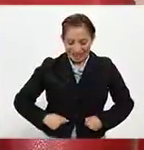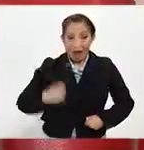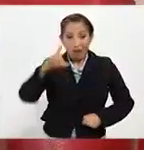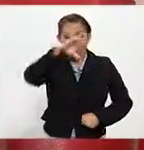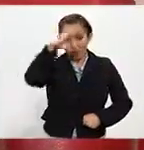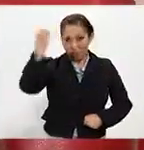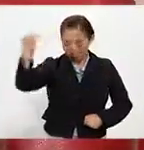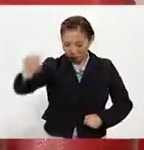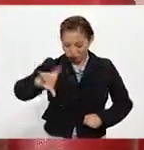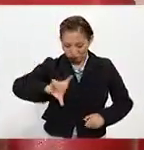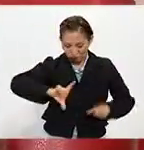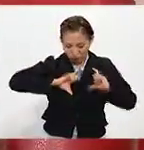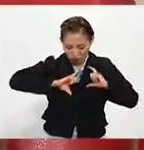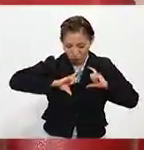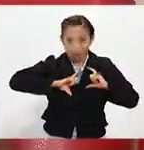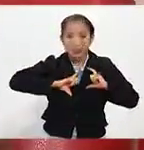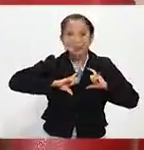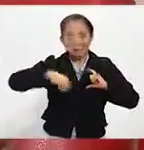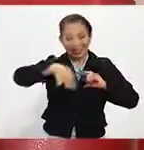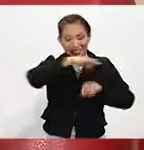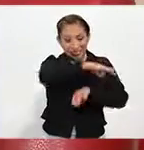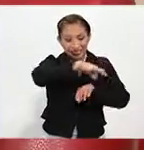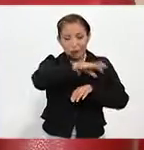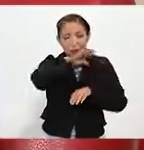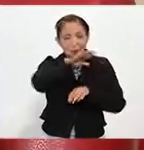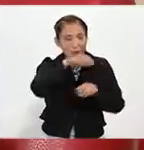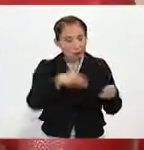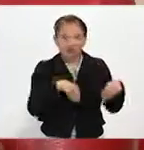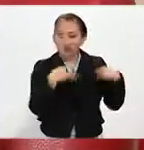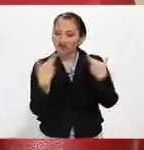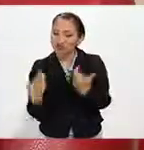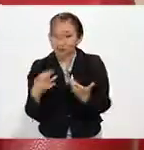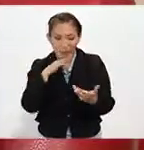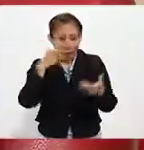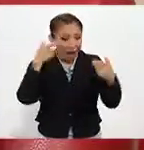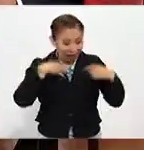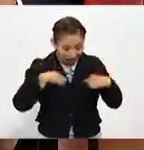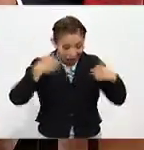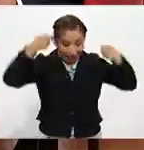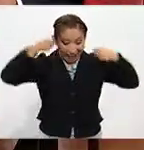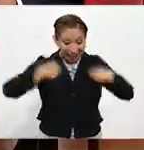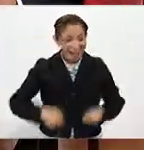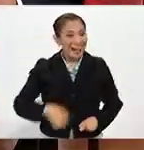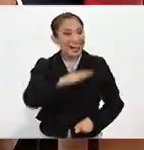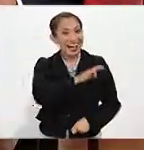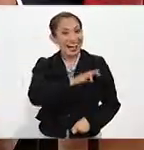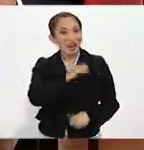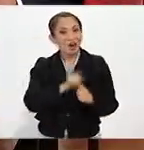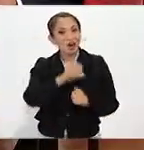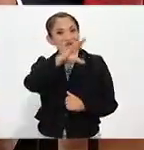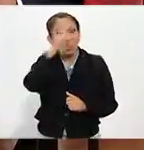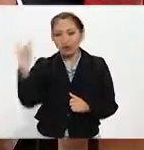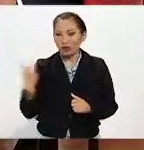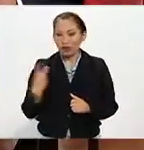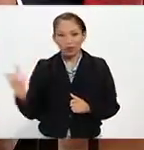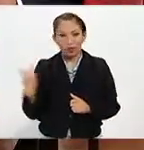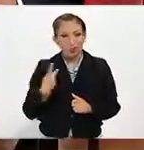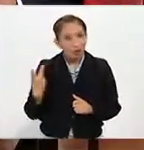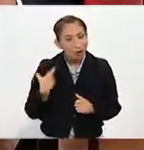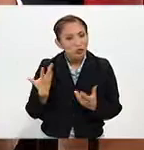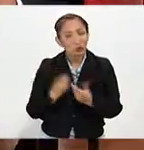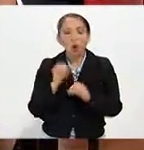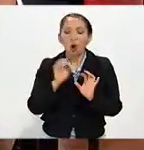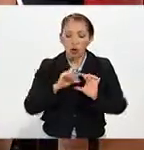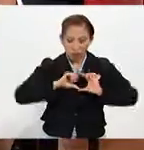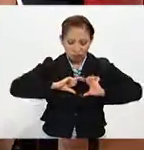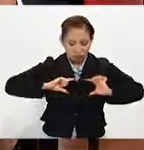fotografía o ese diseño que hagas y tu mamá va a estar feliz de ponerse una una playera con la fotografía tuya o un